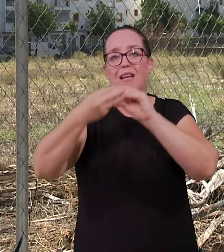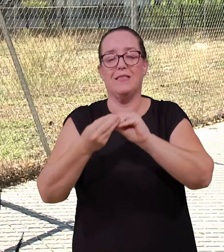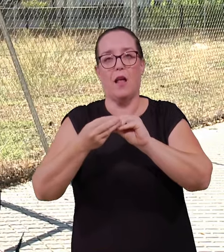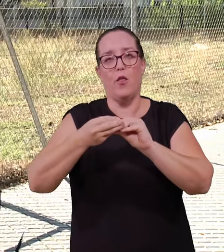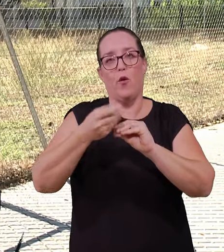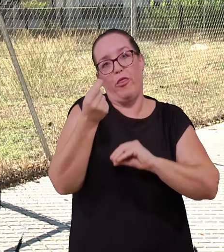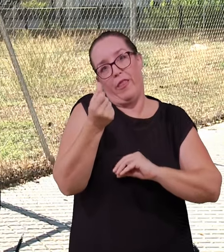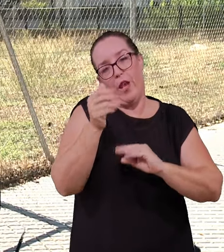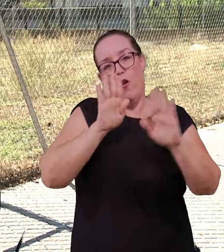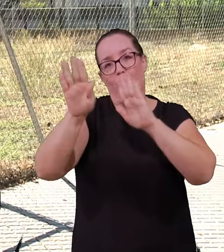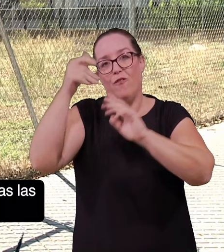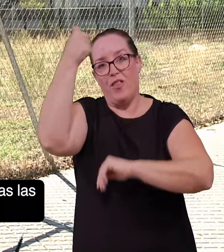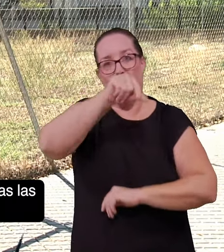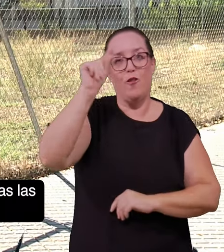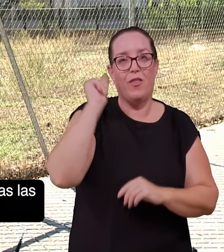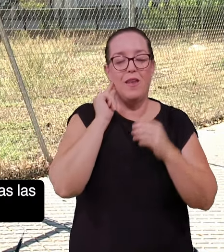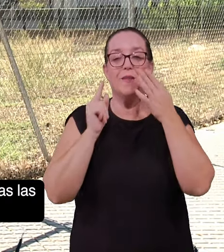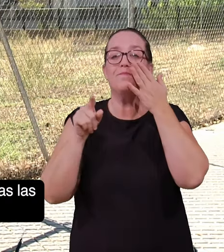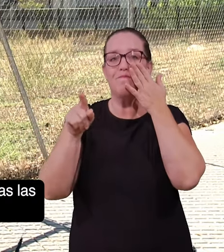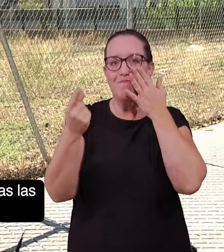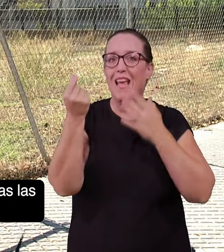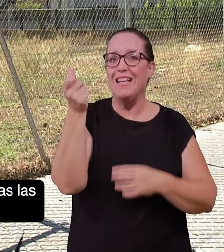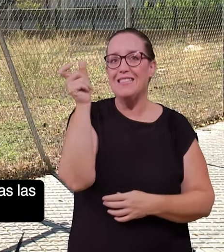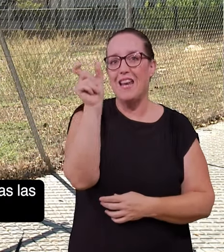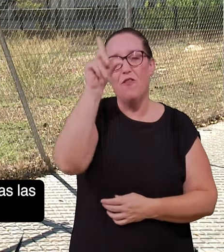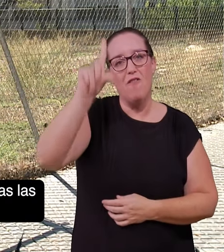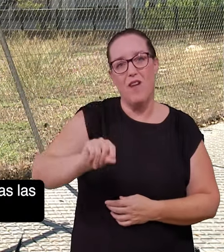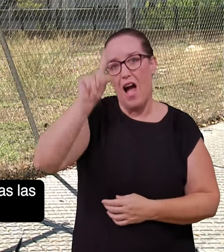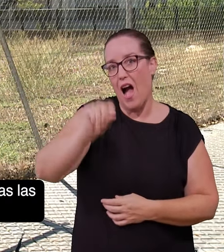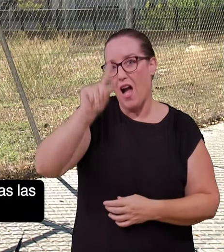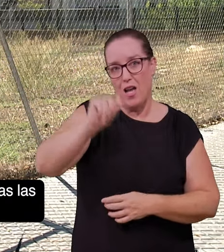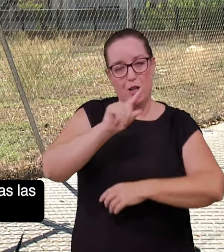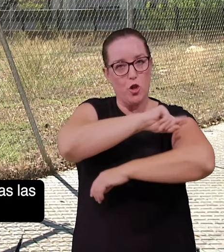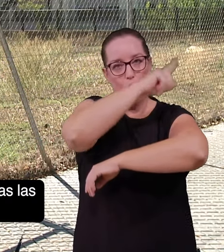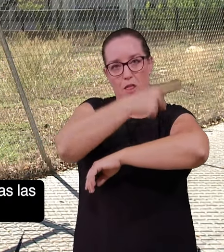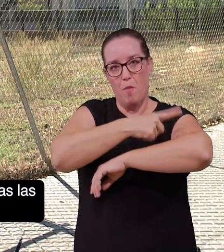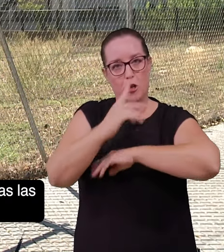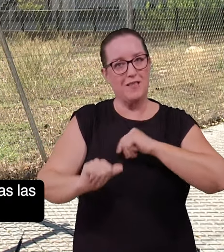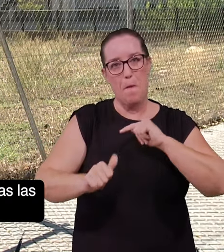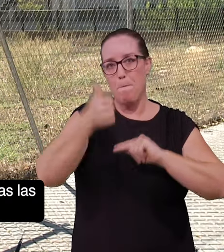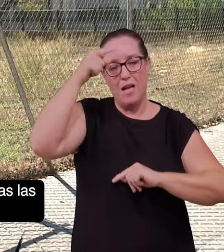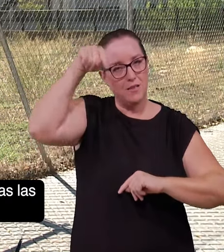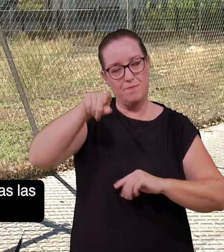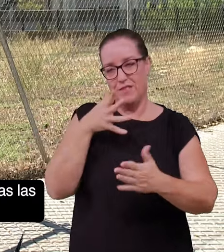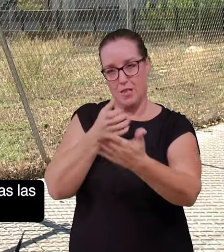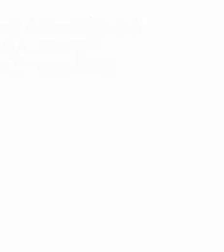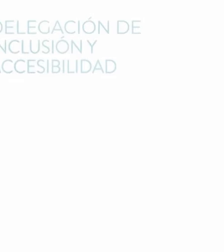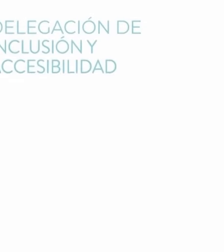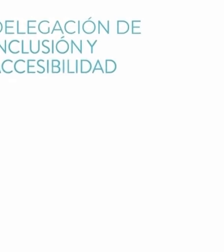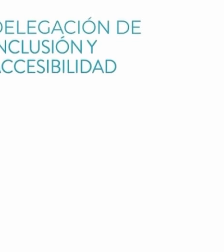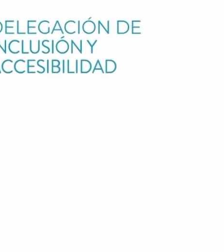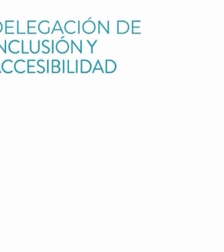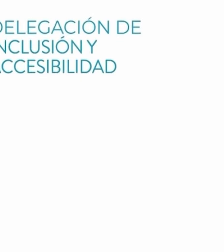de los vecinos y vecinas, de modo que van a ser una de las tarifas más económicas de todas las instalaciones municipales de la ciudad.